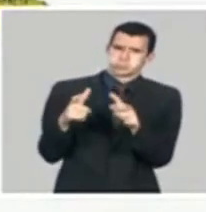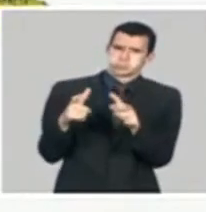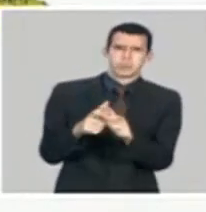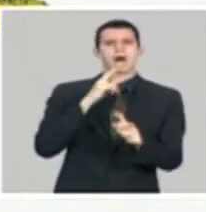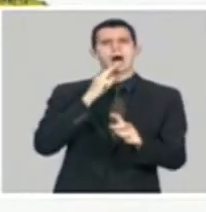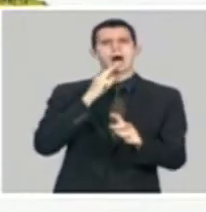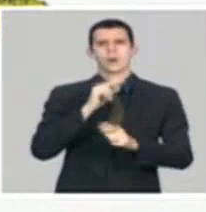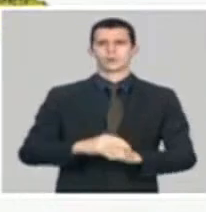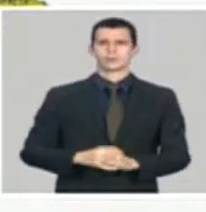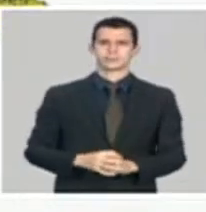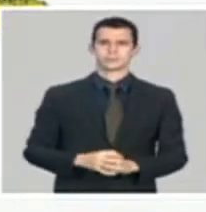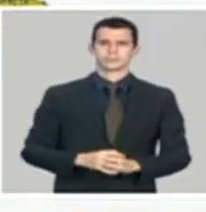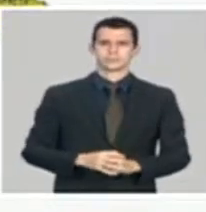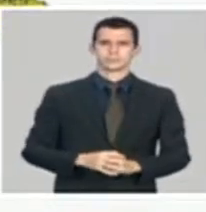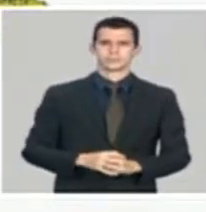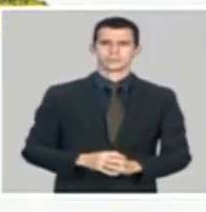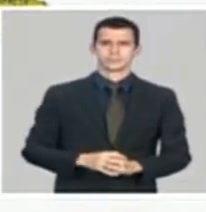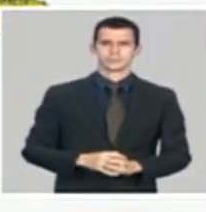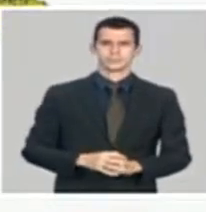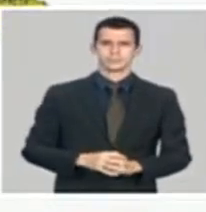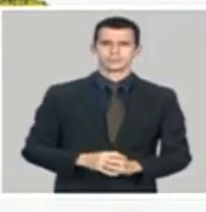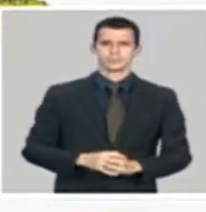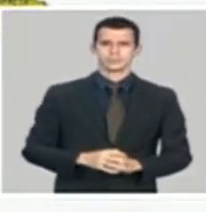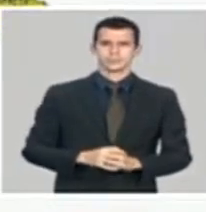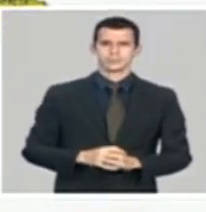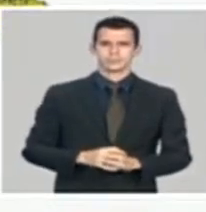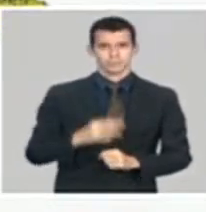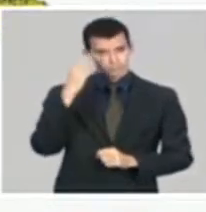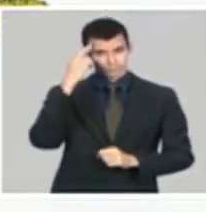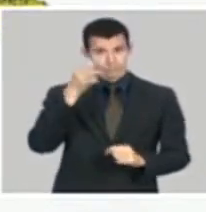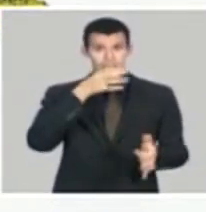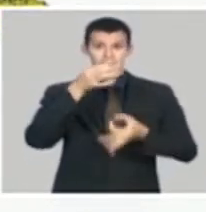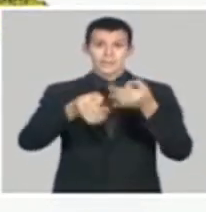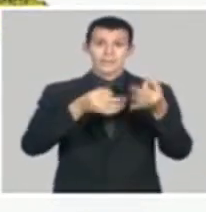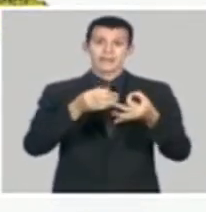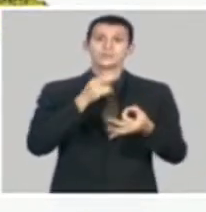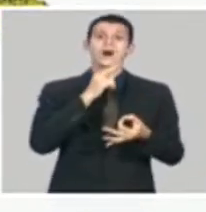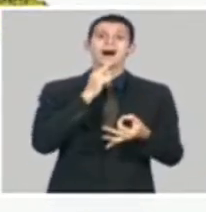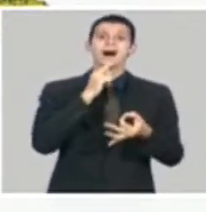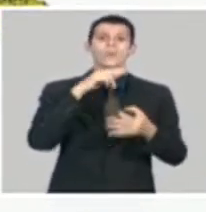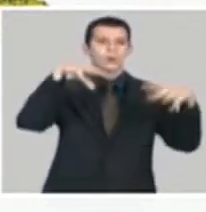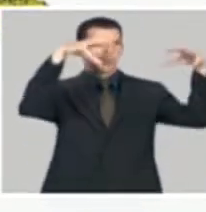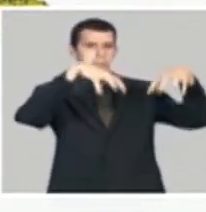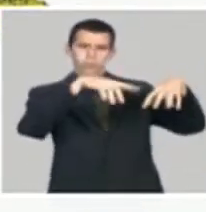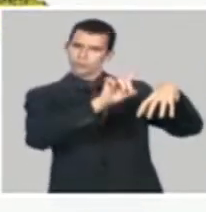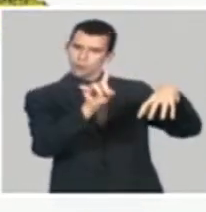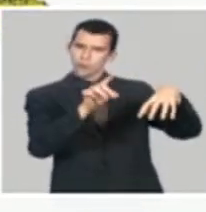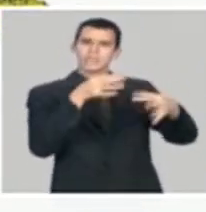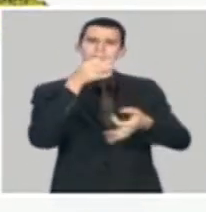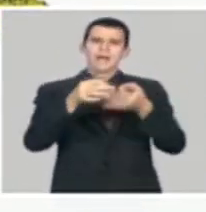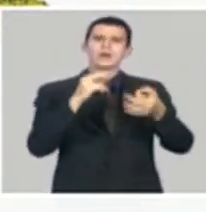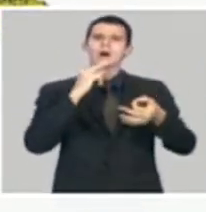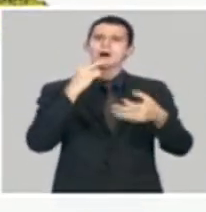compartida que abastece a tres municipios de la capital, pero también abastece a tres municipios de Artemisa.